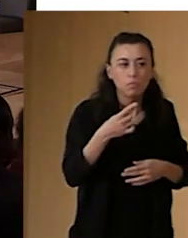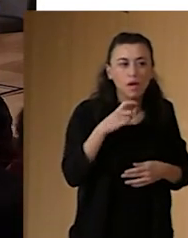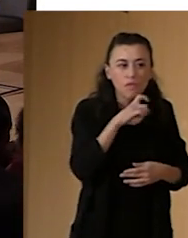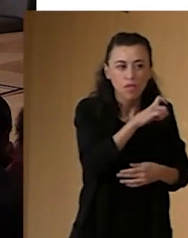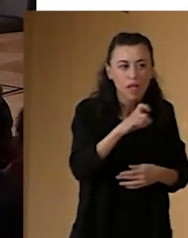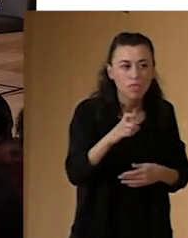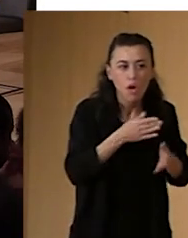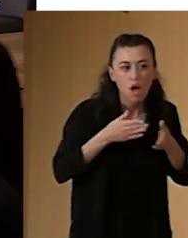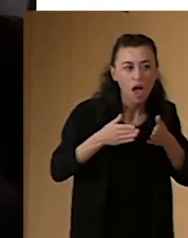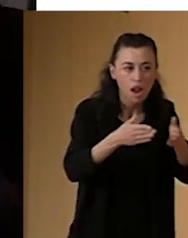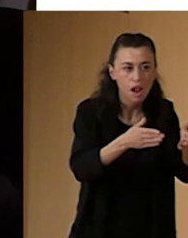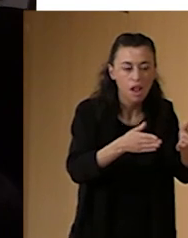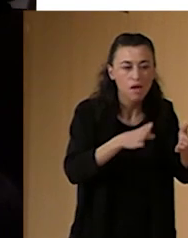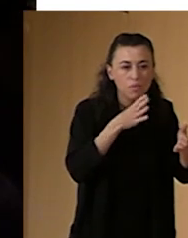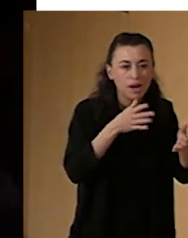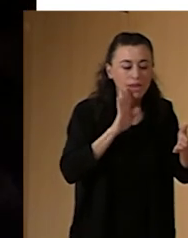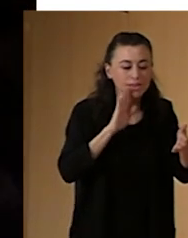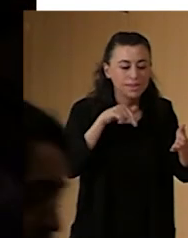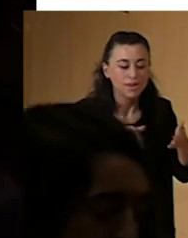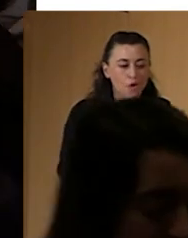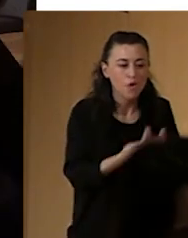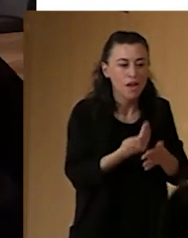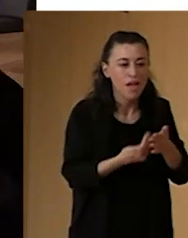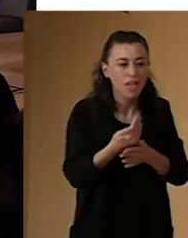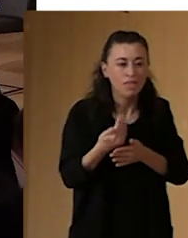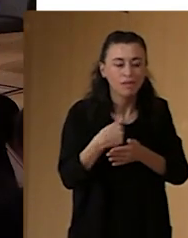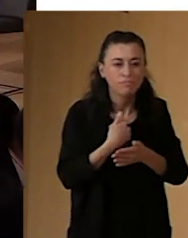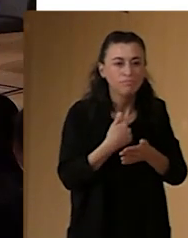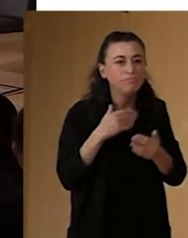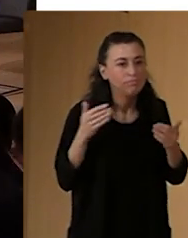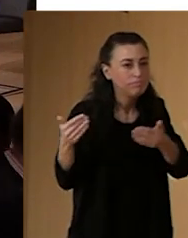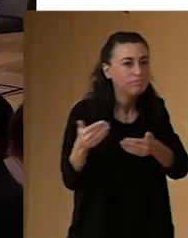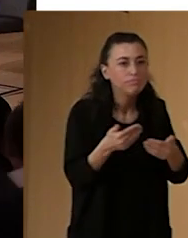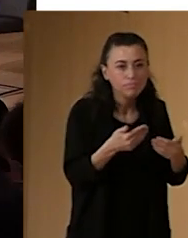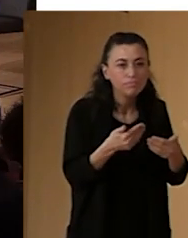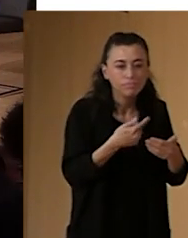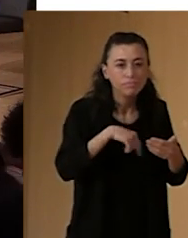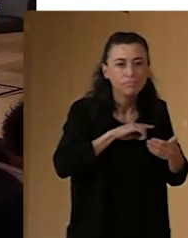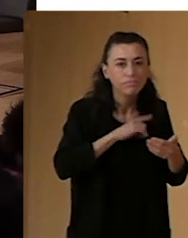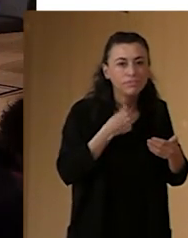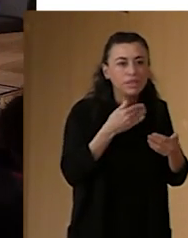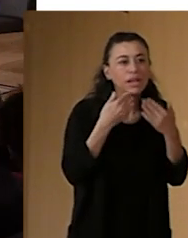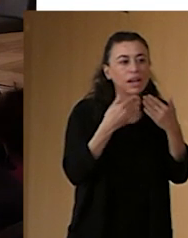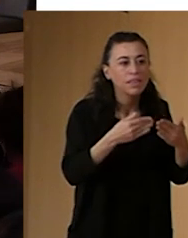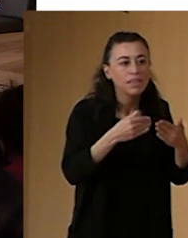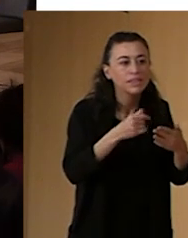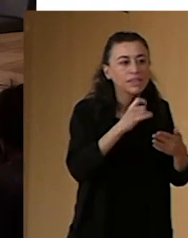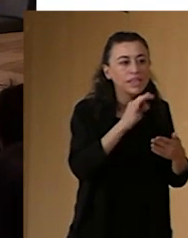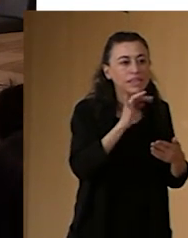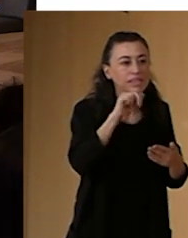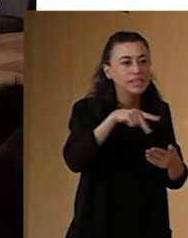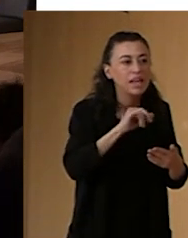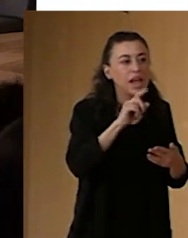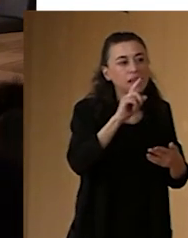Canal por acoger estas jornadas y gracias a Cristina y a todo el equipo de Hablo Accesible por